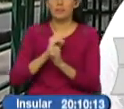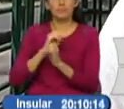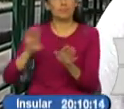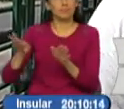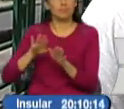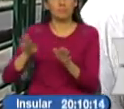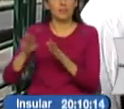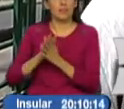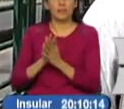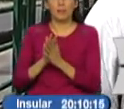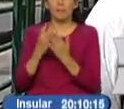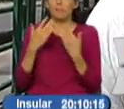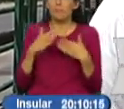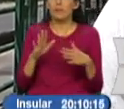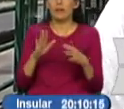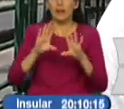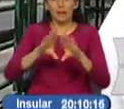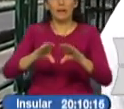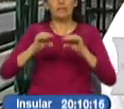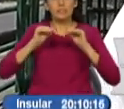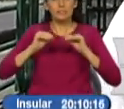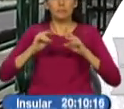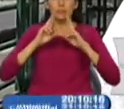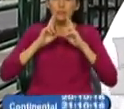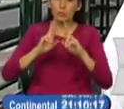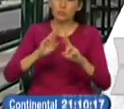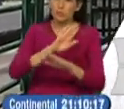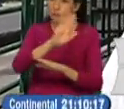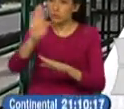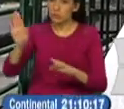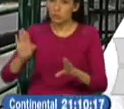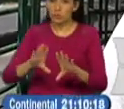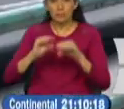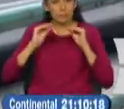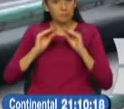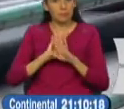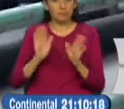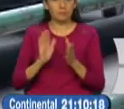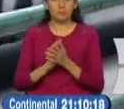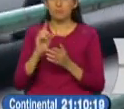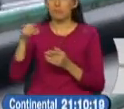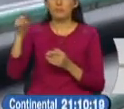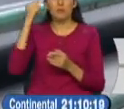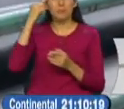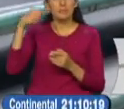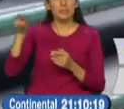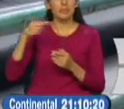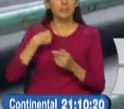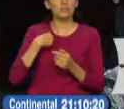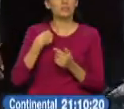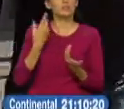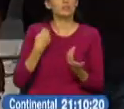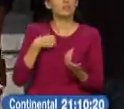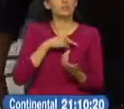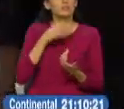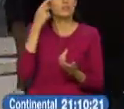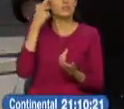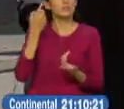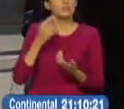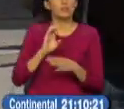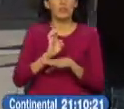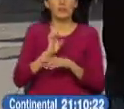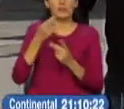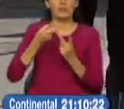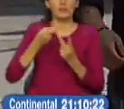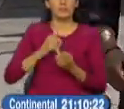que realmente si ya hicieron los conteos de tanta cosa, que lo acepten. Piensen en ellos y no en las personas que vamos a trabajar. Olga Velasco,